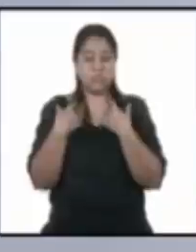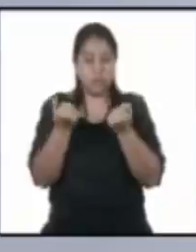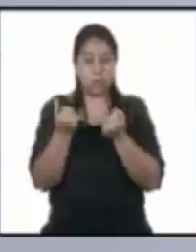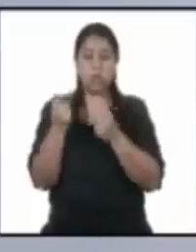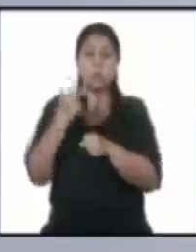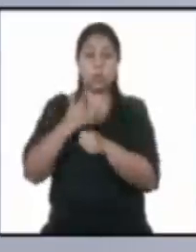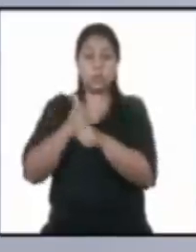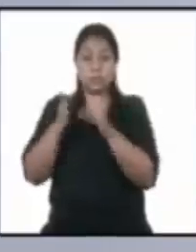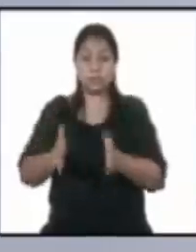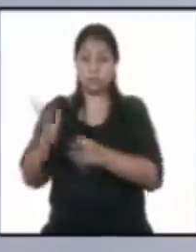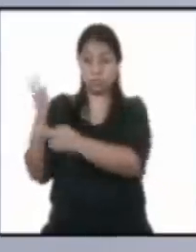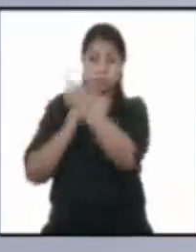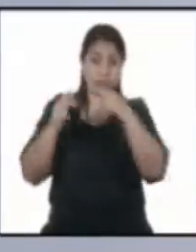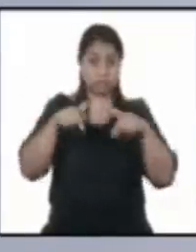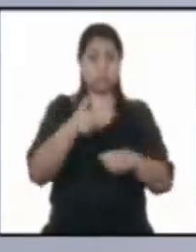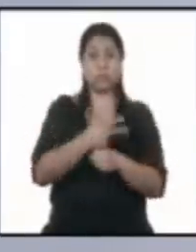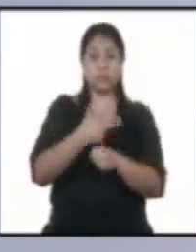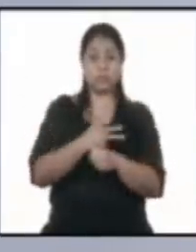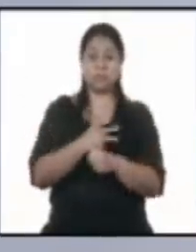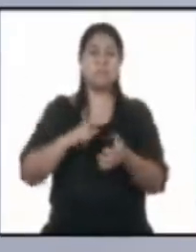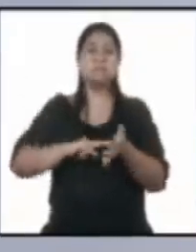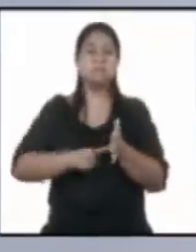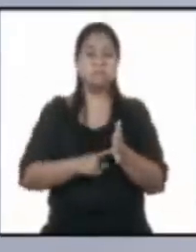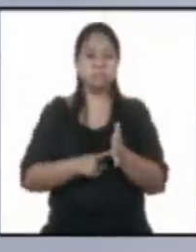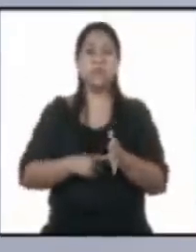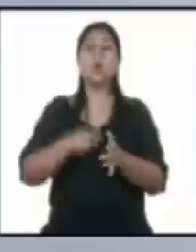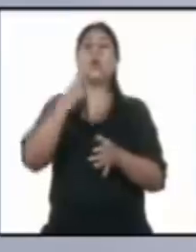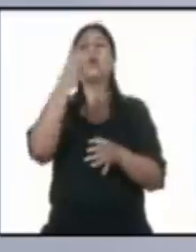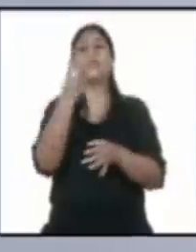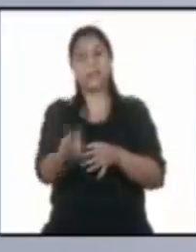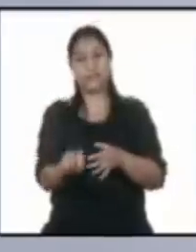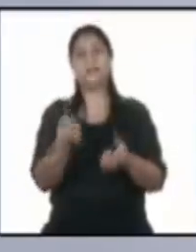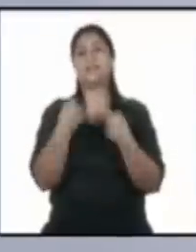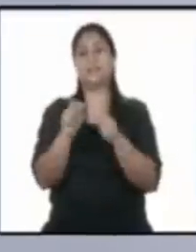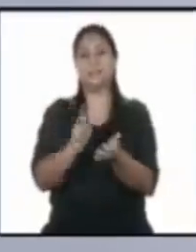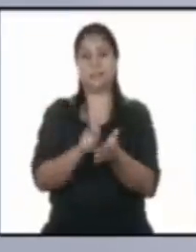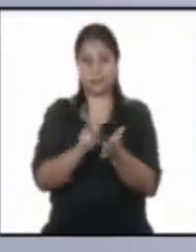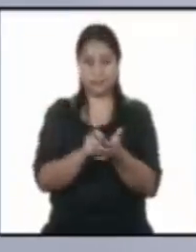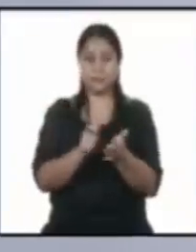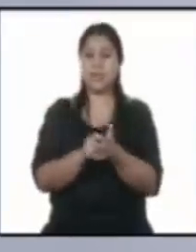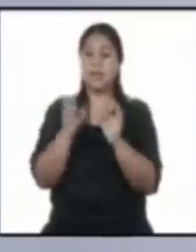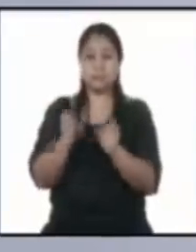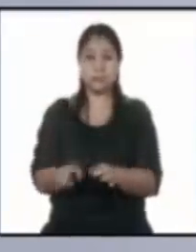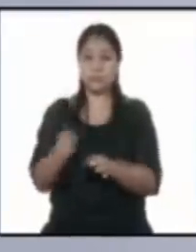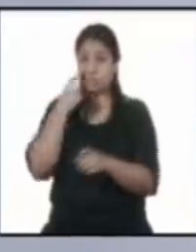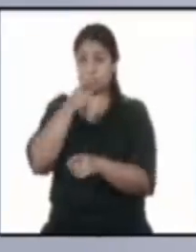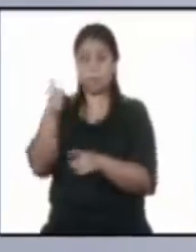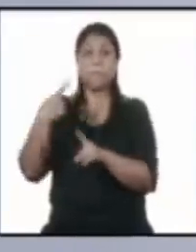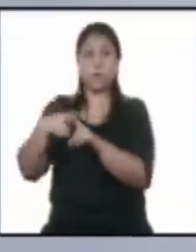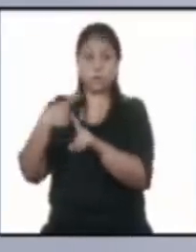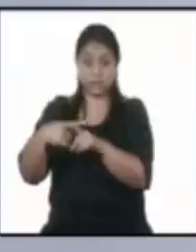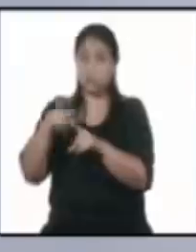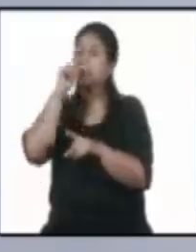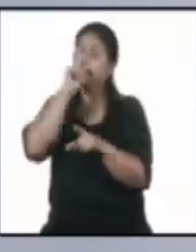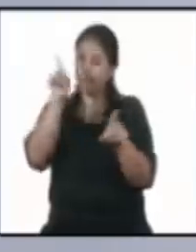retornados en los últimos días. Es decir, se volverá a realizar la prueba a los casos que dieron positivos y